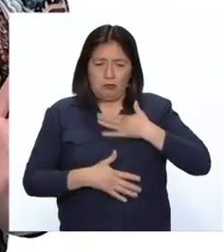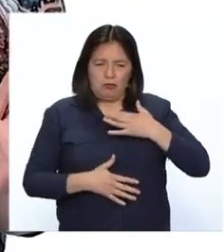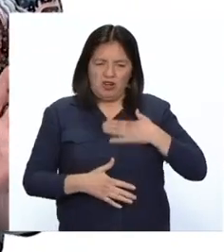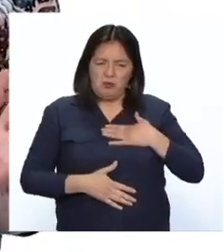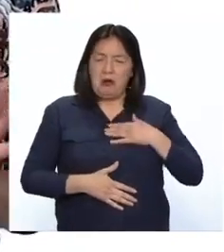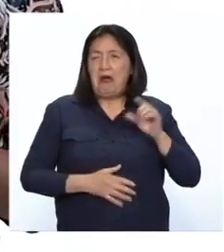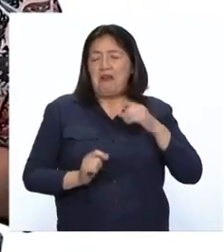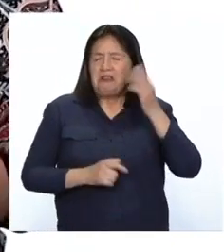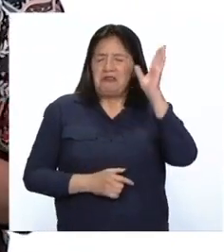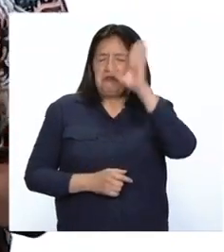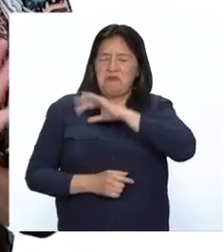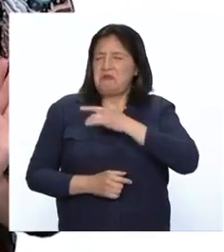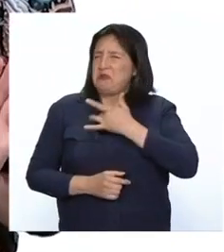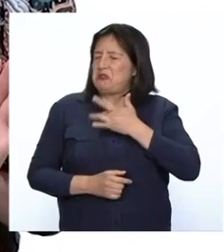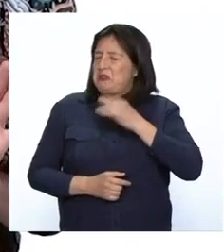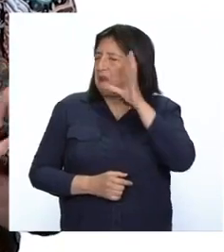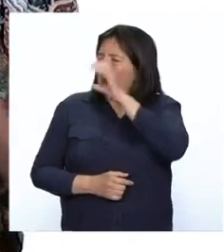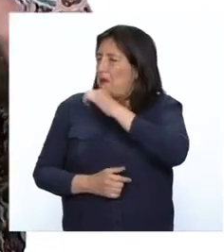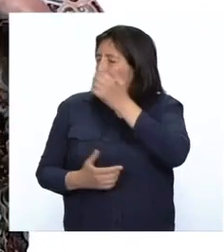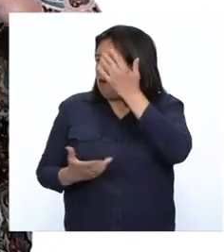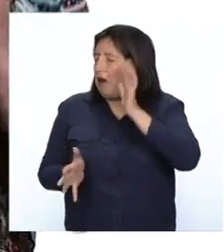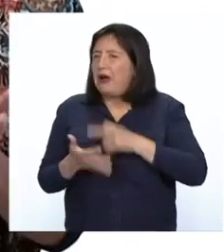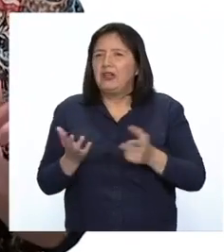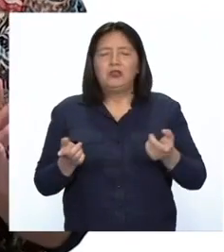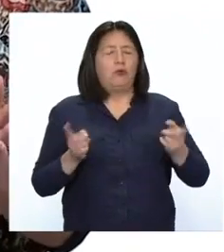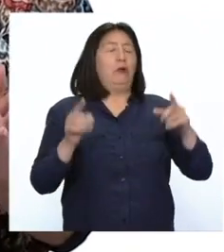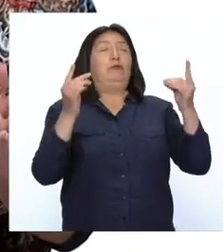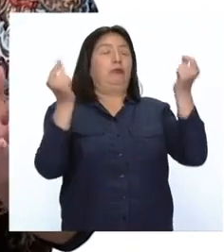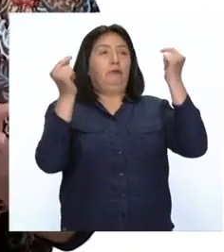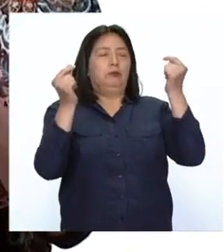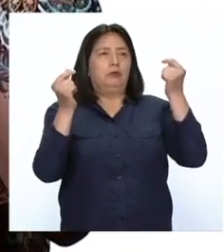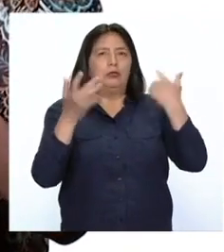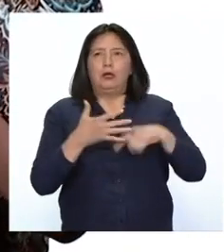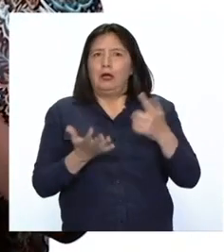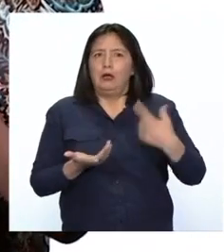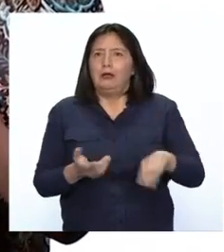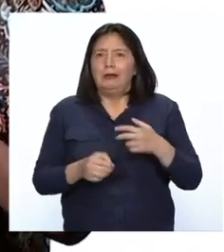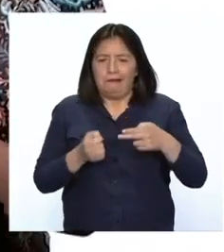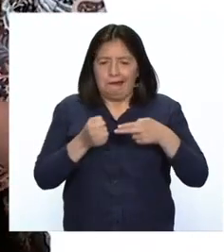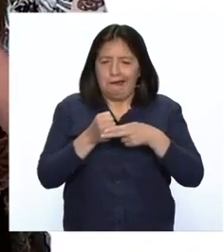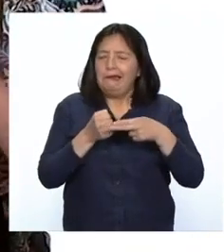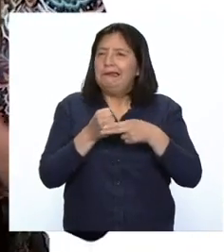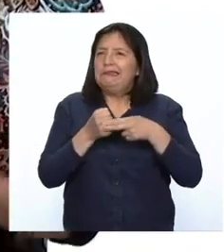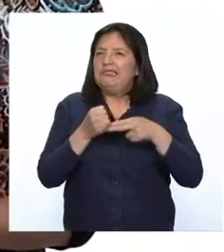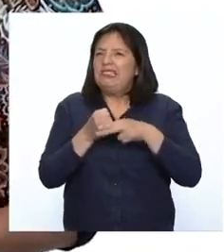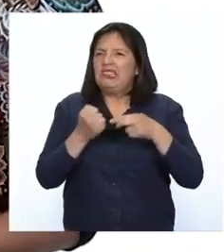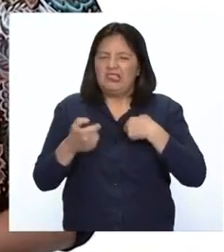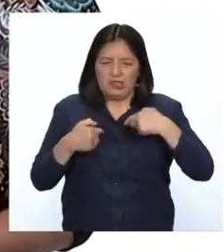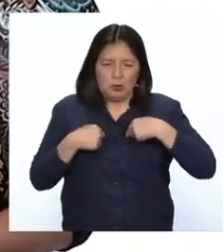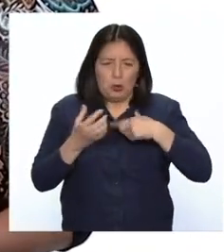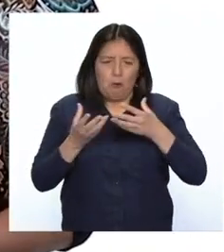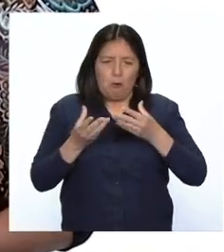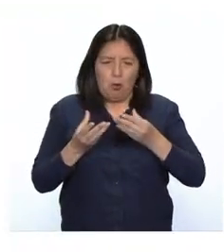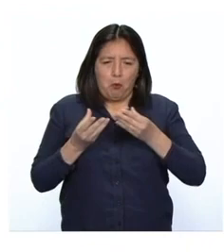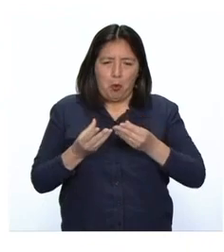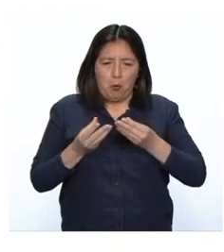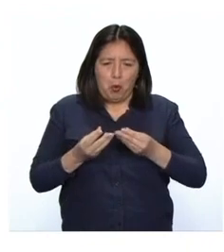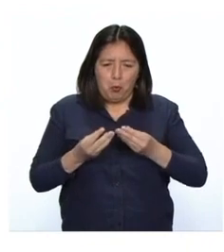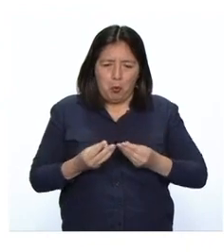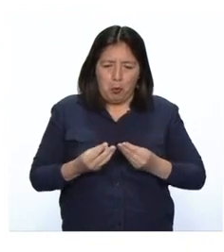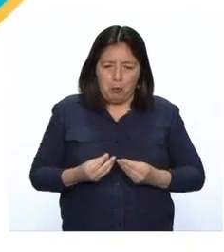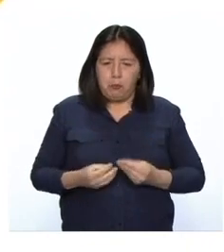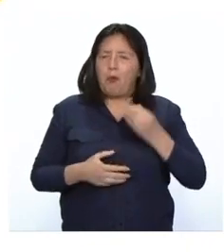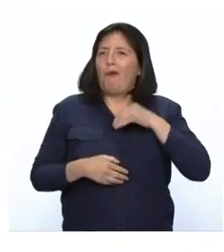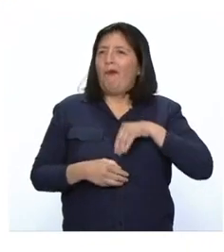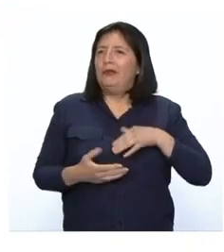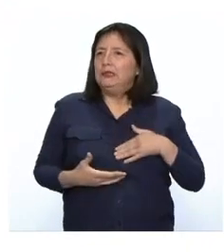muy desapercibida. No nos damos cuenta hasta que de pronto la cantidad de hierro en el cuerpo continúa disminuyendo. Es